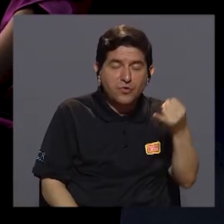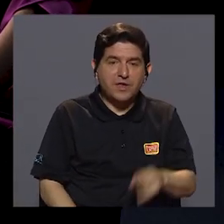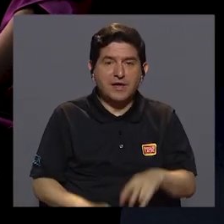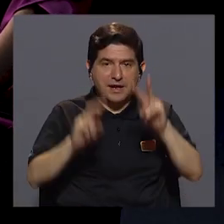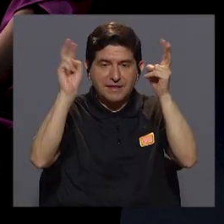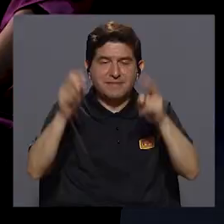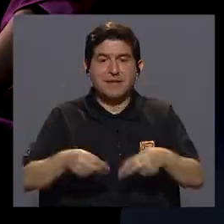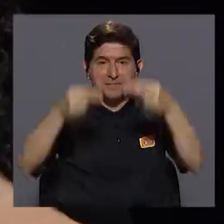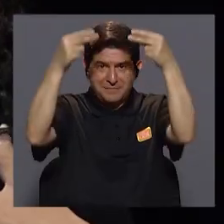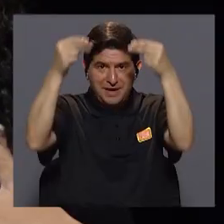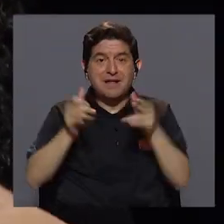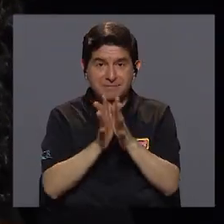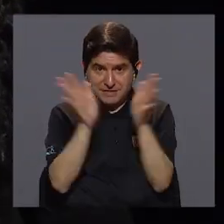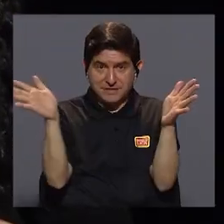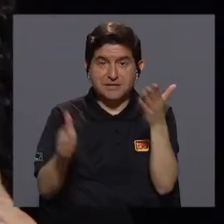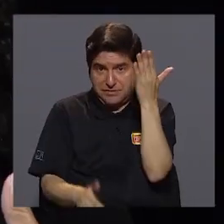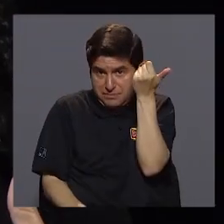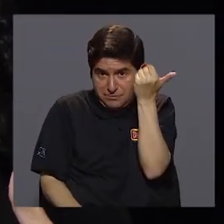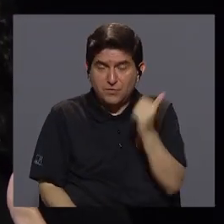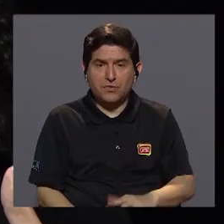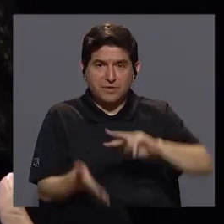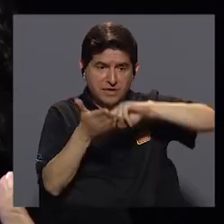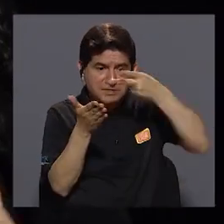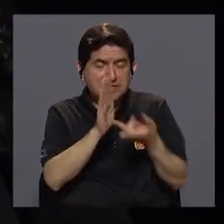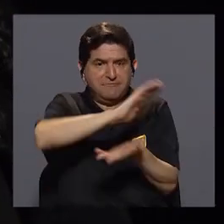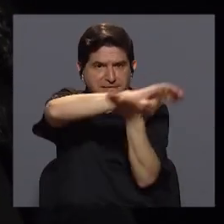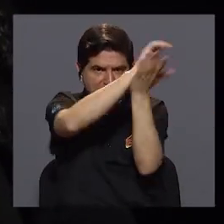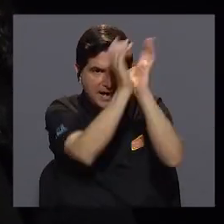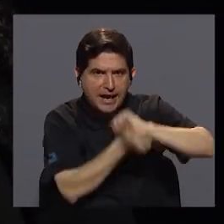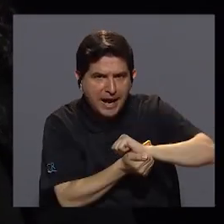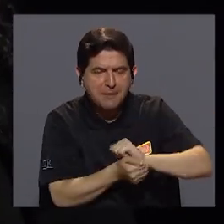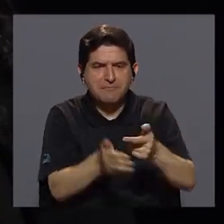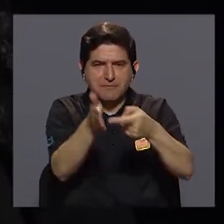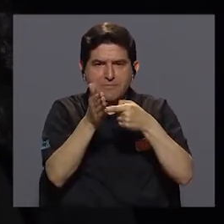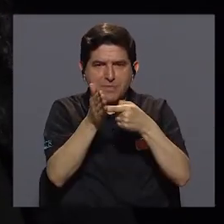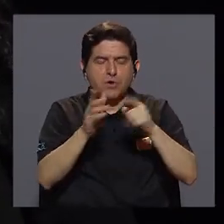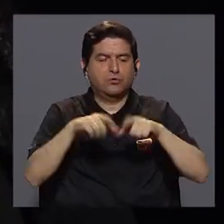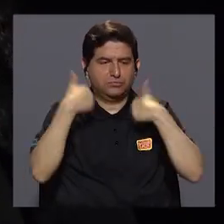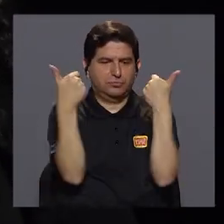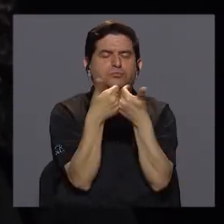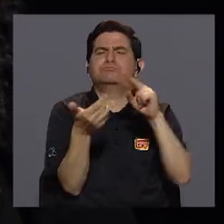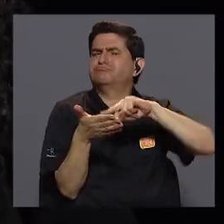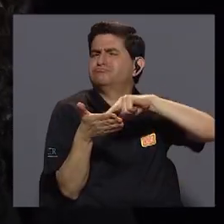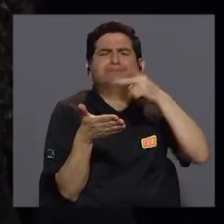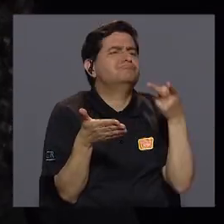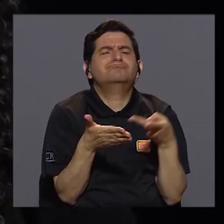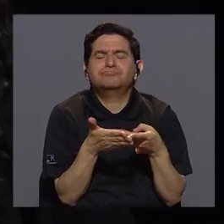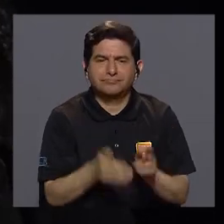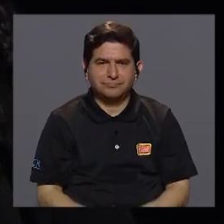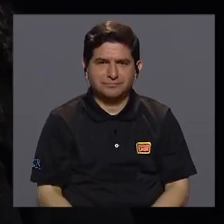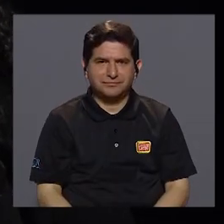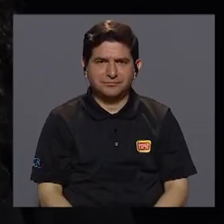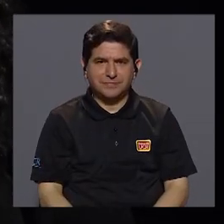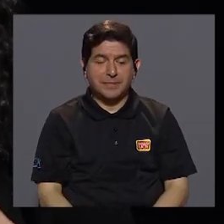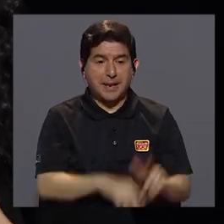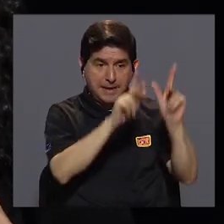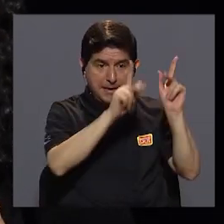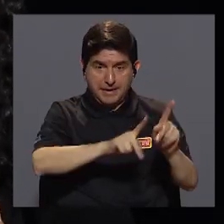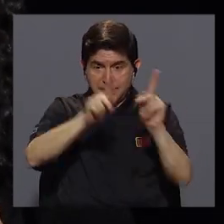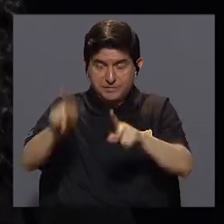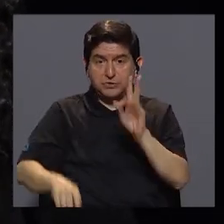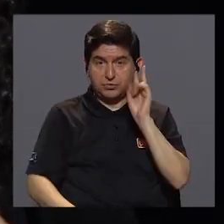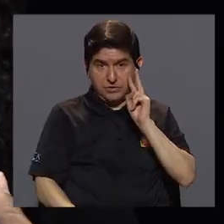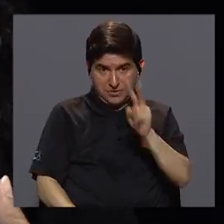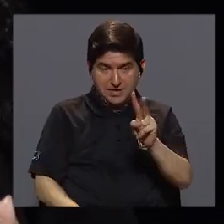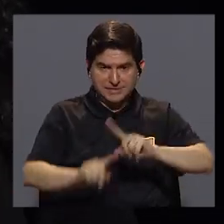tema de hacienda pública principalmente porque implica un gran cambio en las demandas sectoriales. ¿Qué quiere decir esto? Bueno, las personas lo